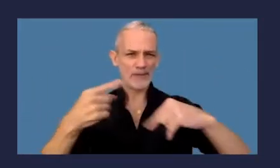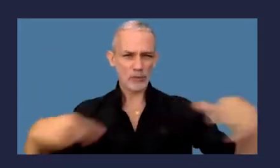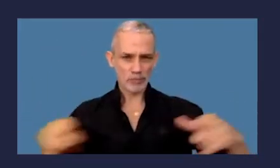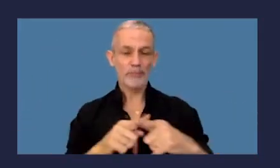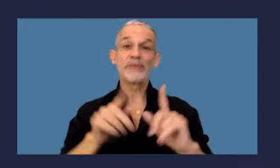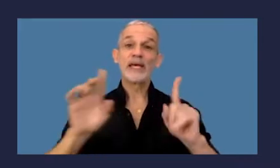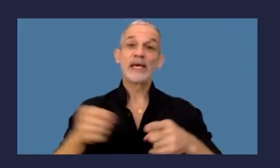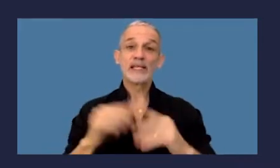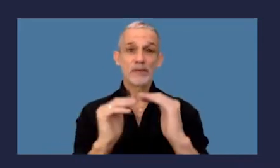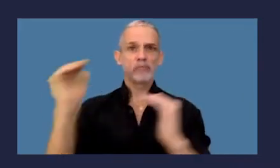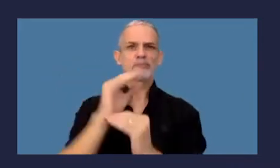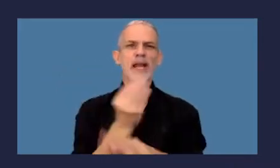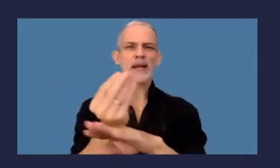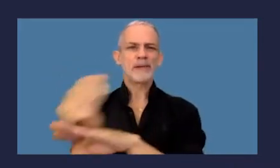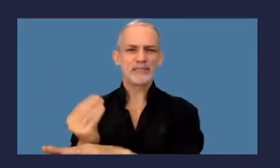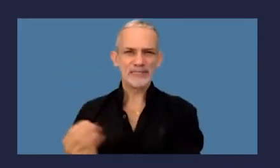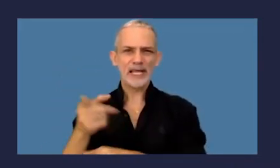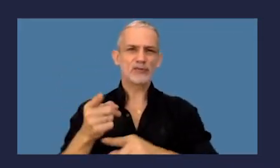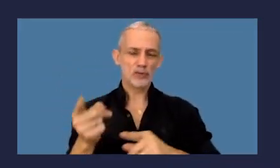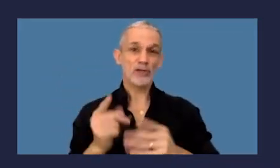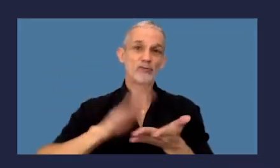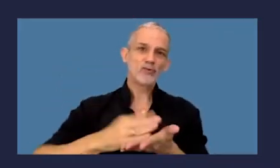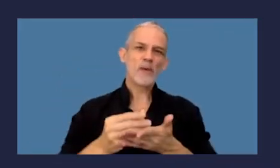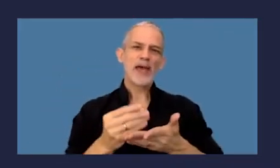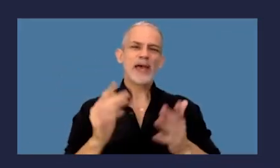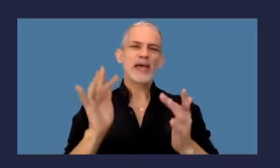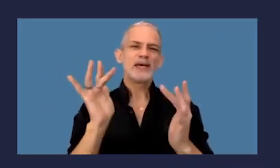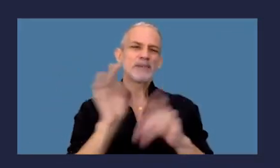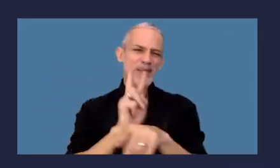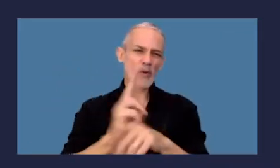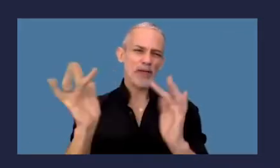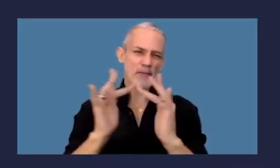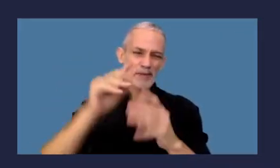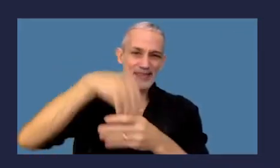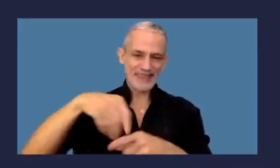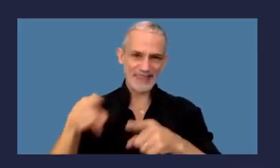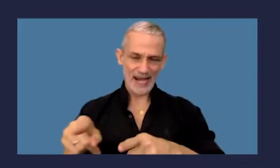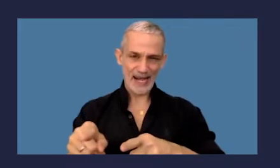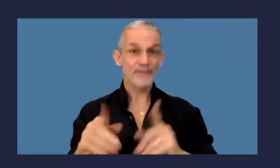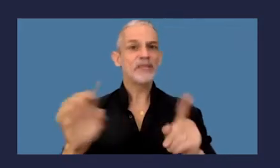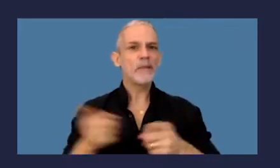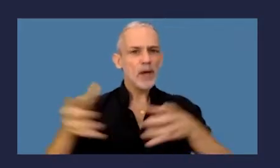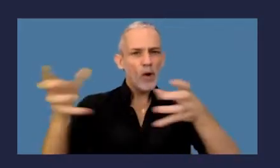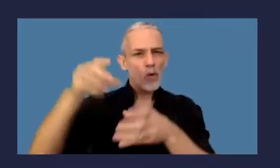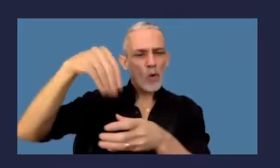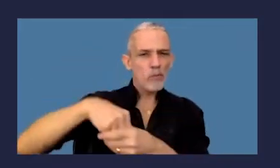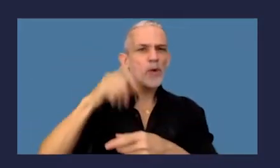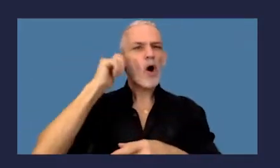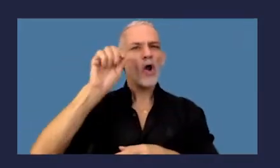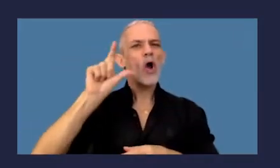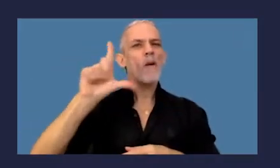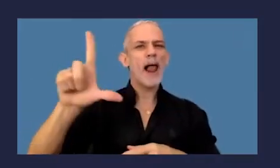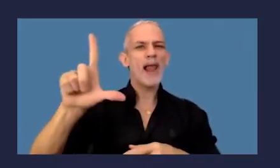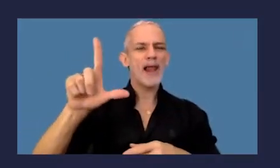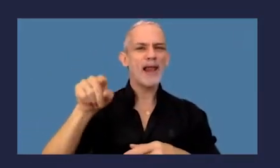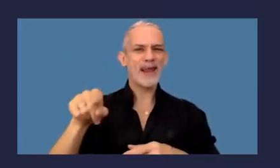También es activo a stickern en presentaciones y disertaciones relativas a ciberseguridad y riesgo, y es miembro de la agrupación Global Leaders for